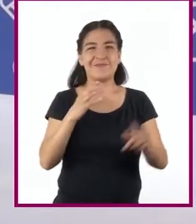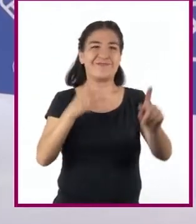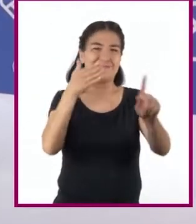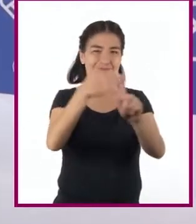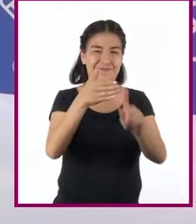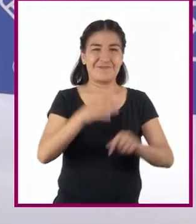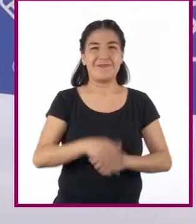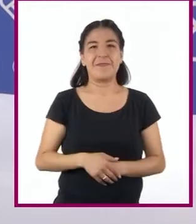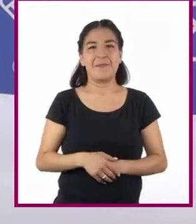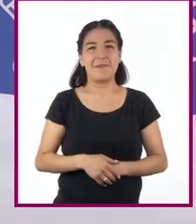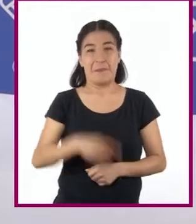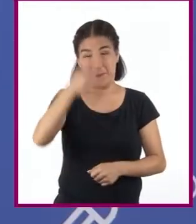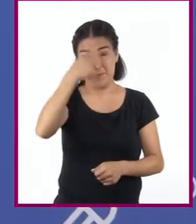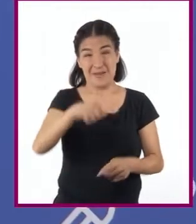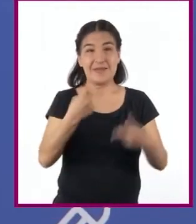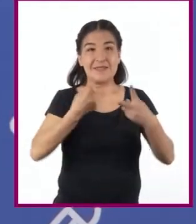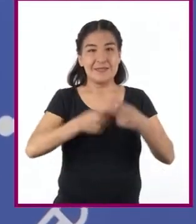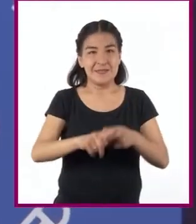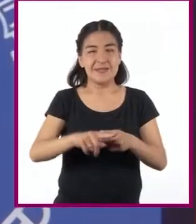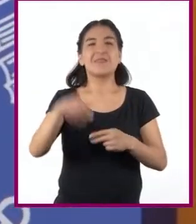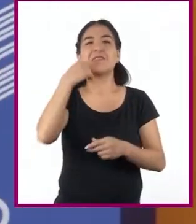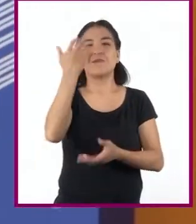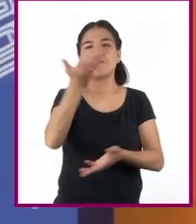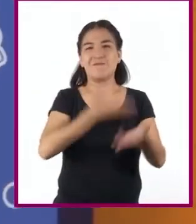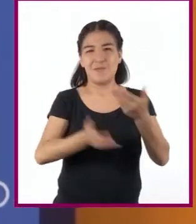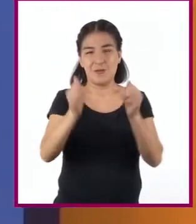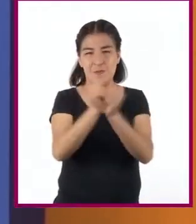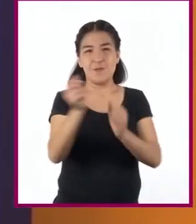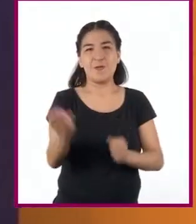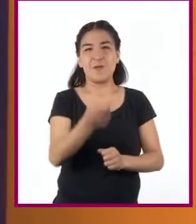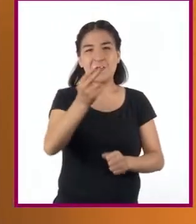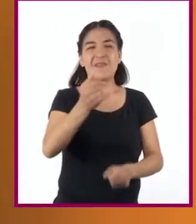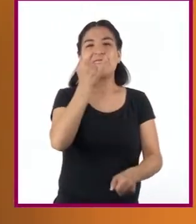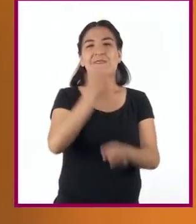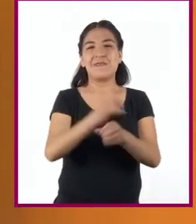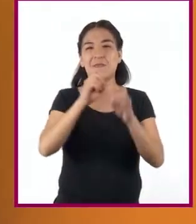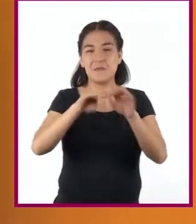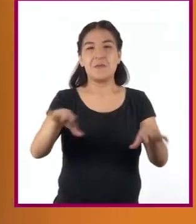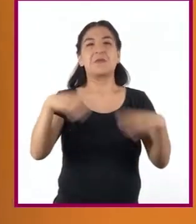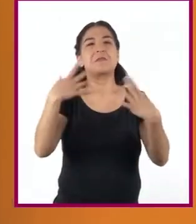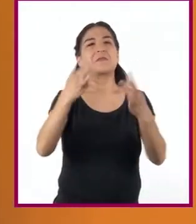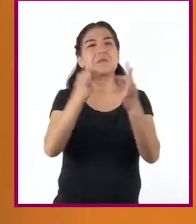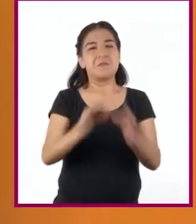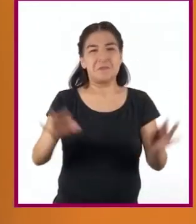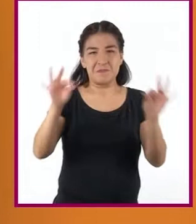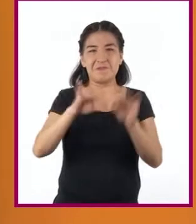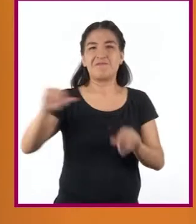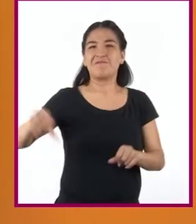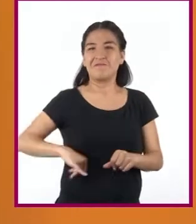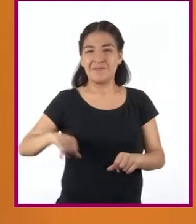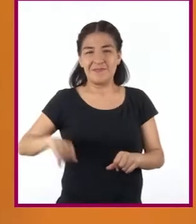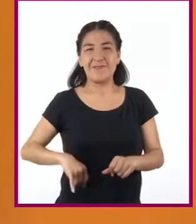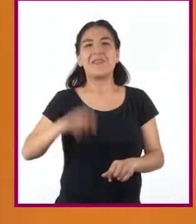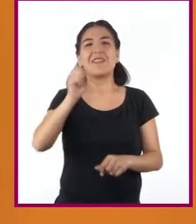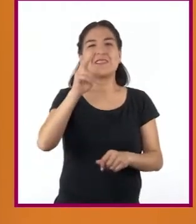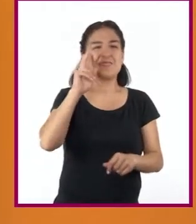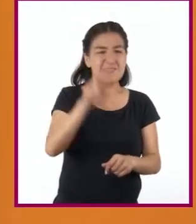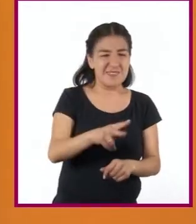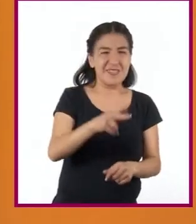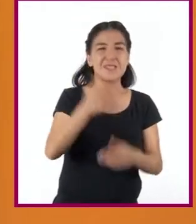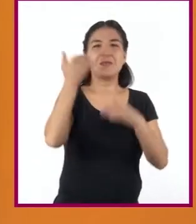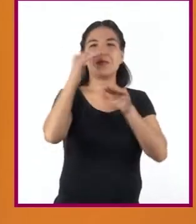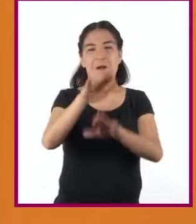Para dar inicio, quiero compartir con ustedes una información muy interesante que encontré acerca